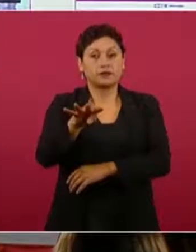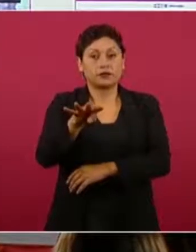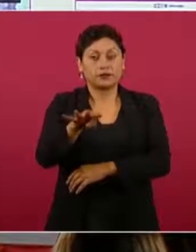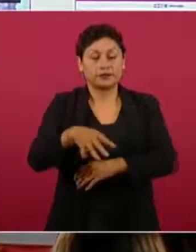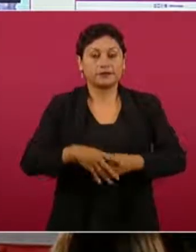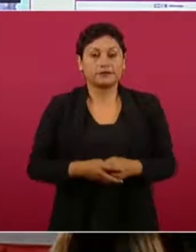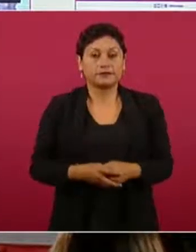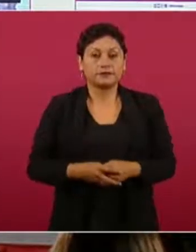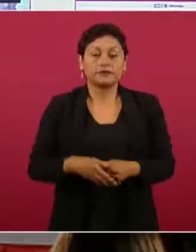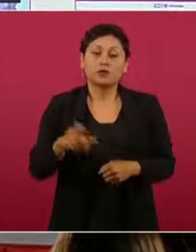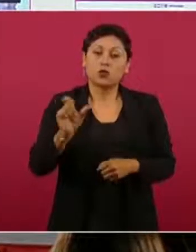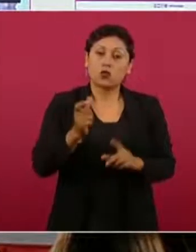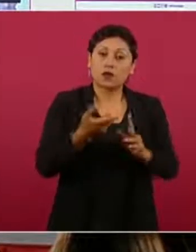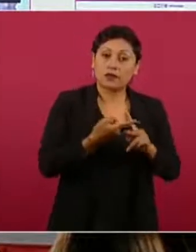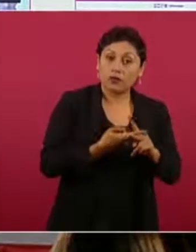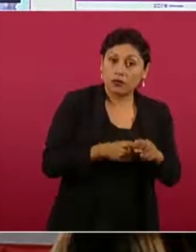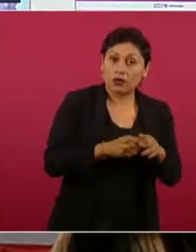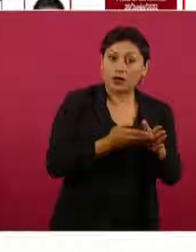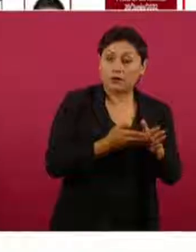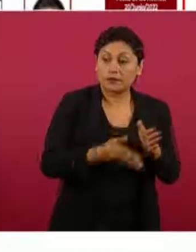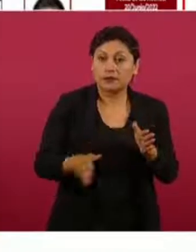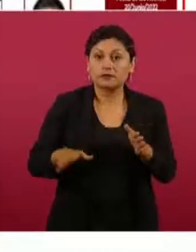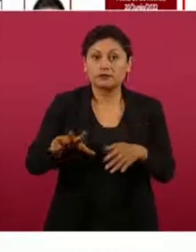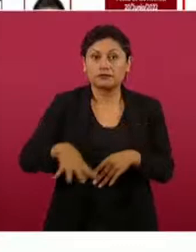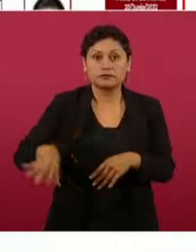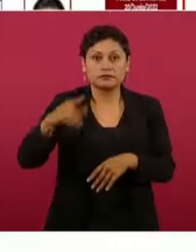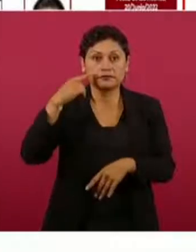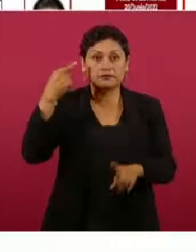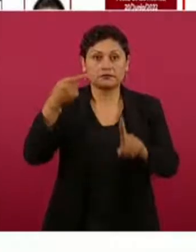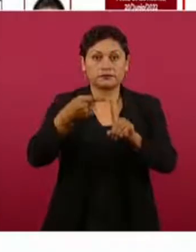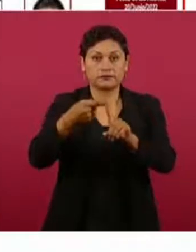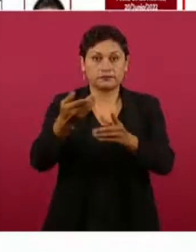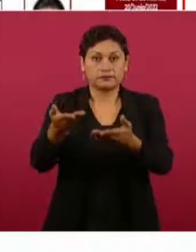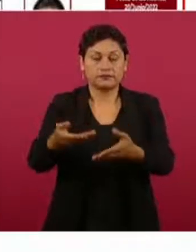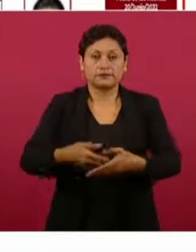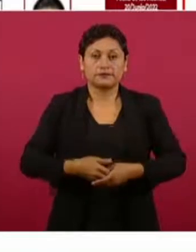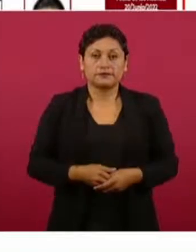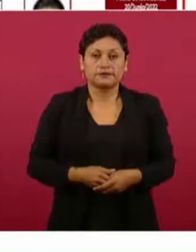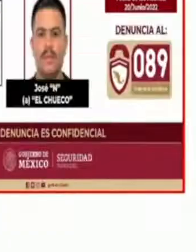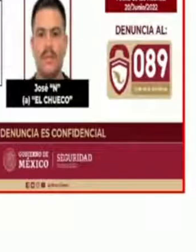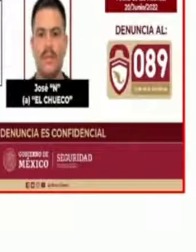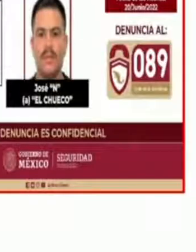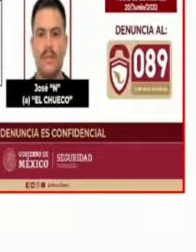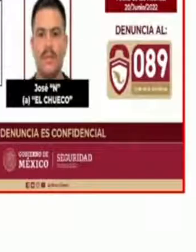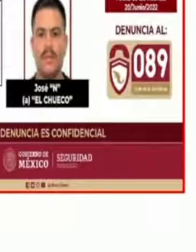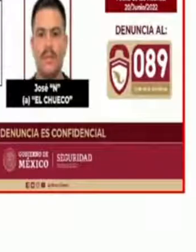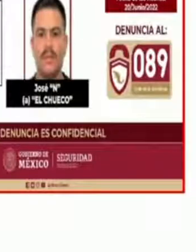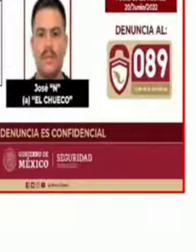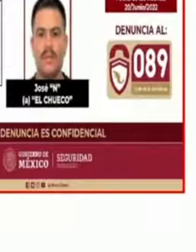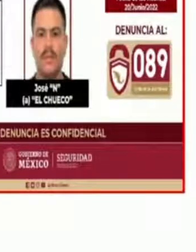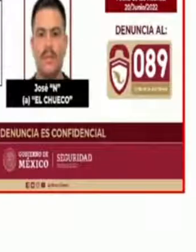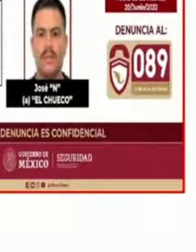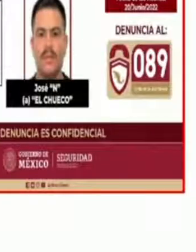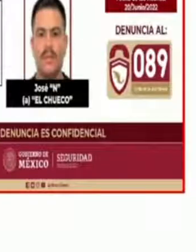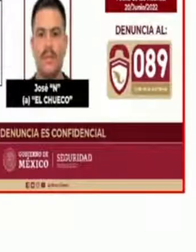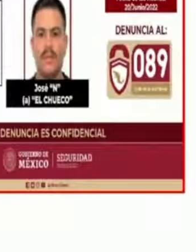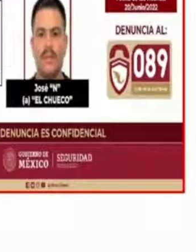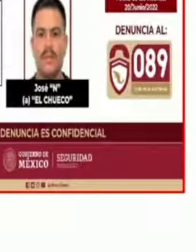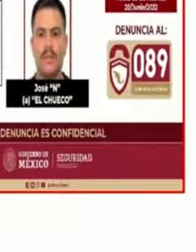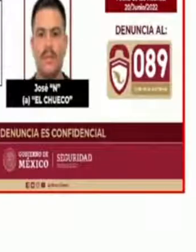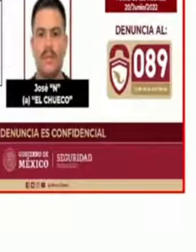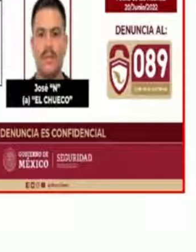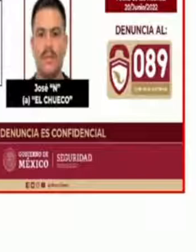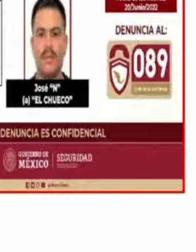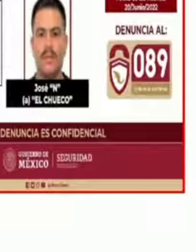búsqueda y localización de José N., alias El Chueco, todos ellos vinculados con la organización delictiva